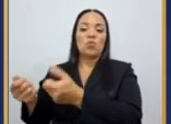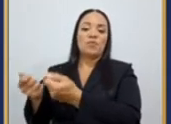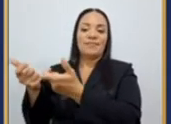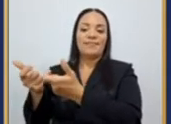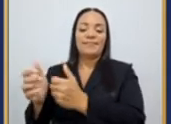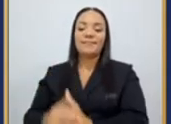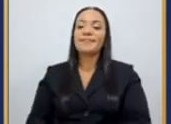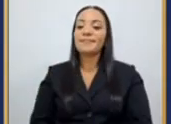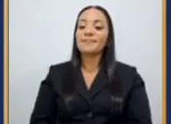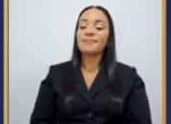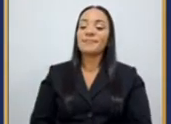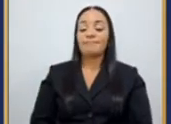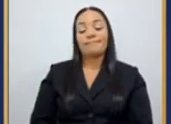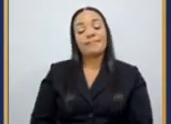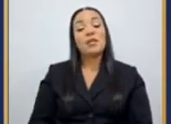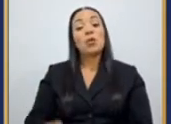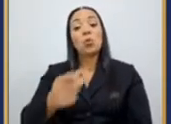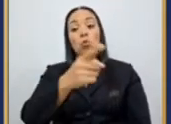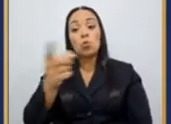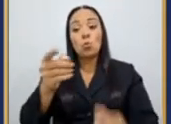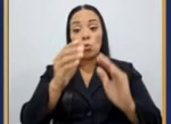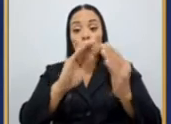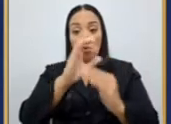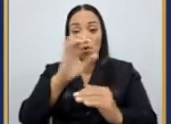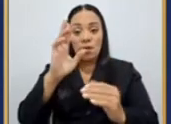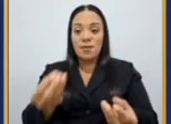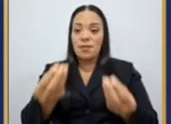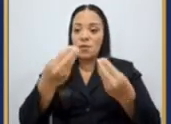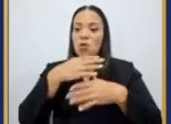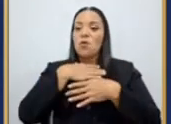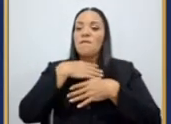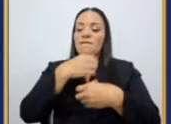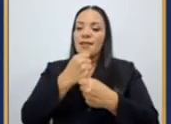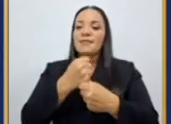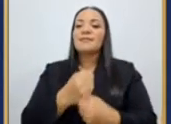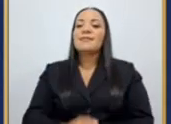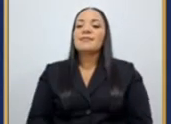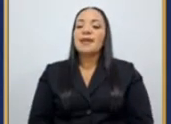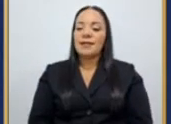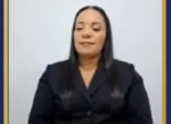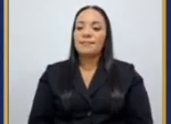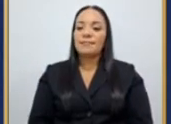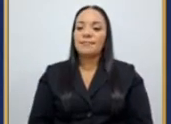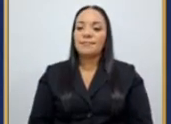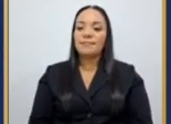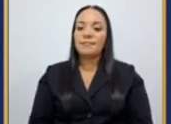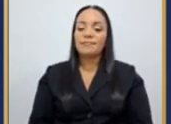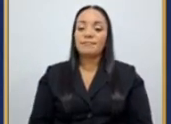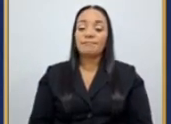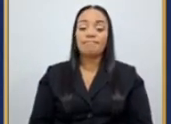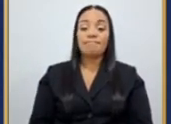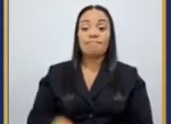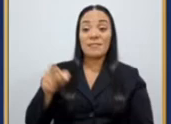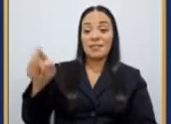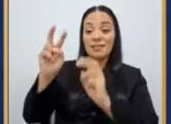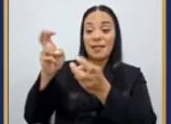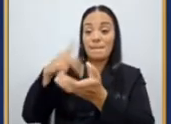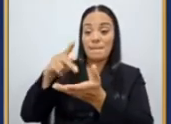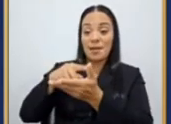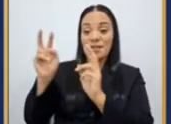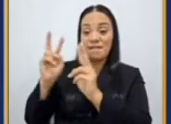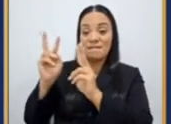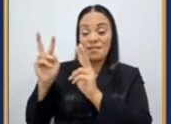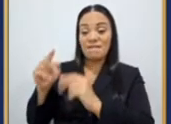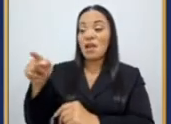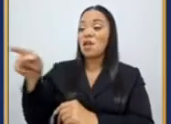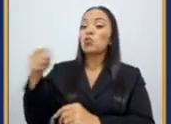Ustedes me depositaron su confianza y esa acción del parque viva, dicen, ah, es que Chávez